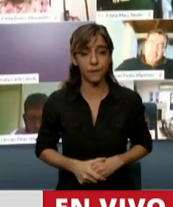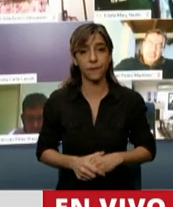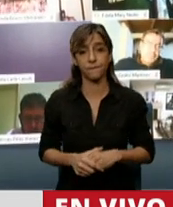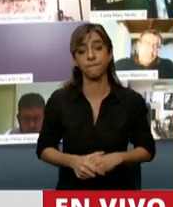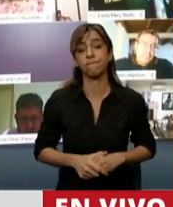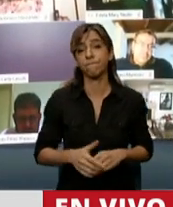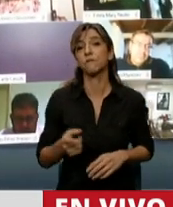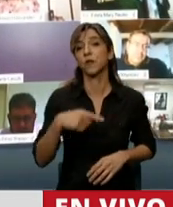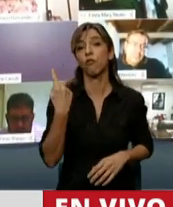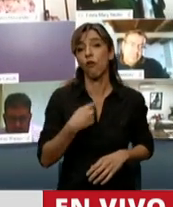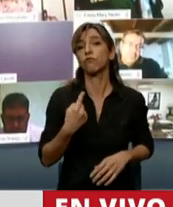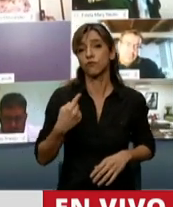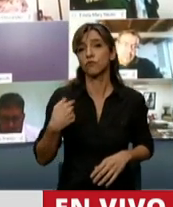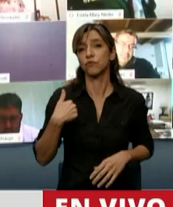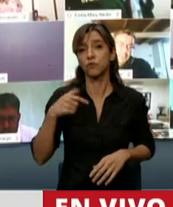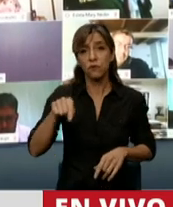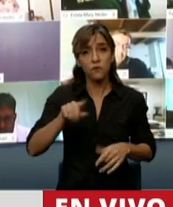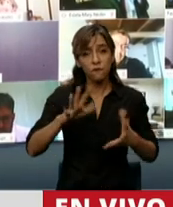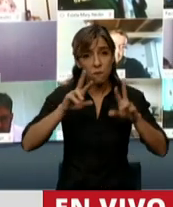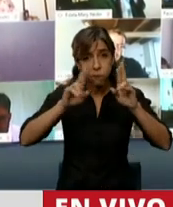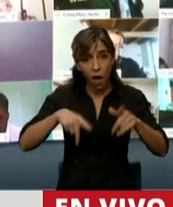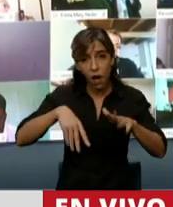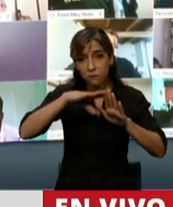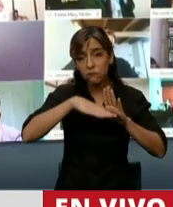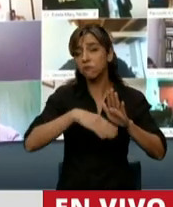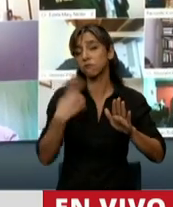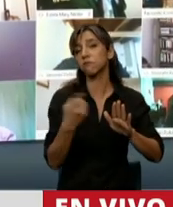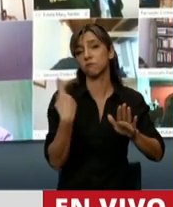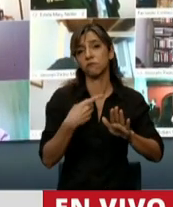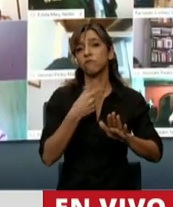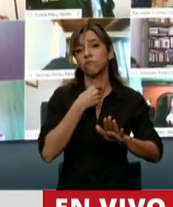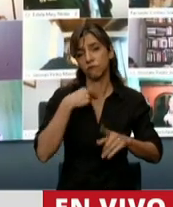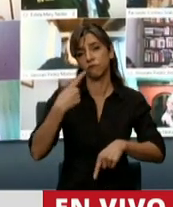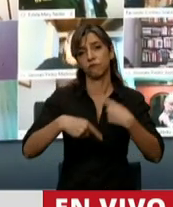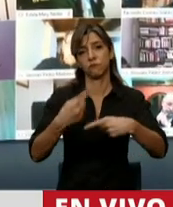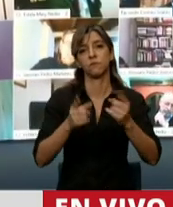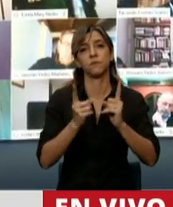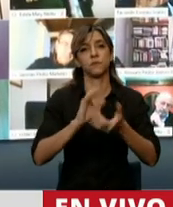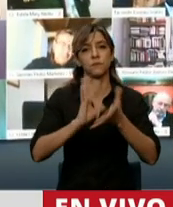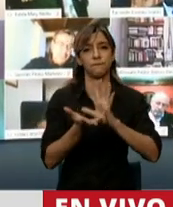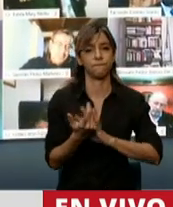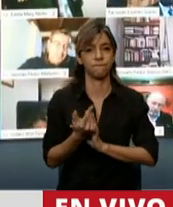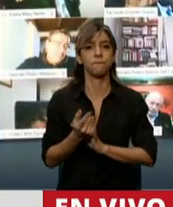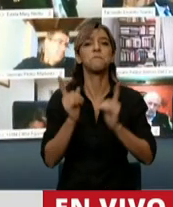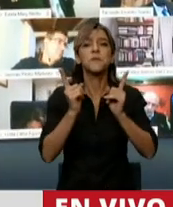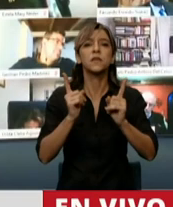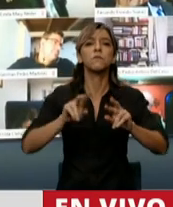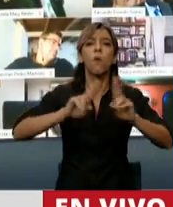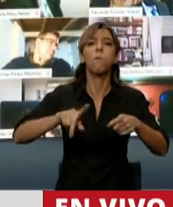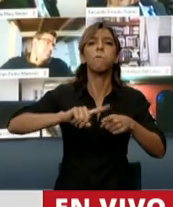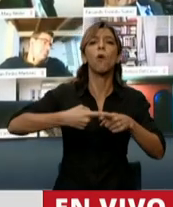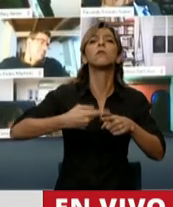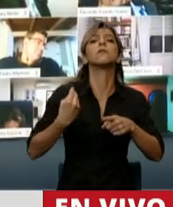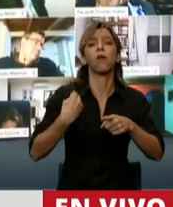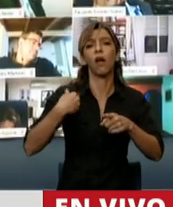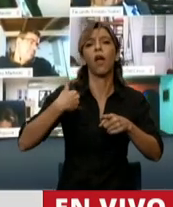con estas políticas que tienen que ver con incluir a todos, con estas políticas que tienen que ver